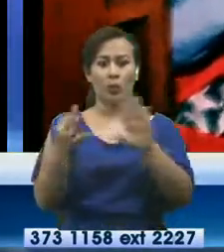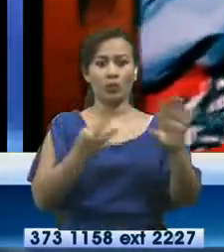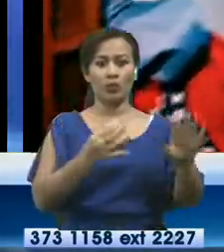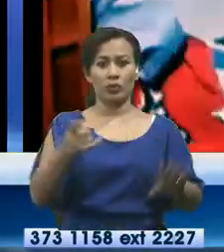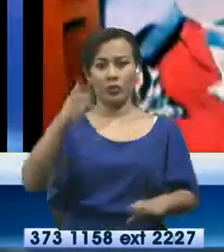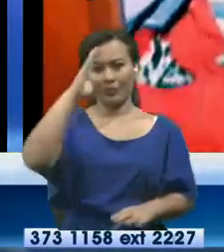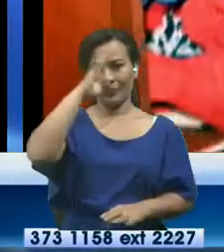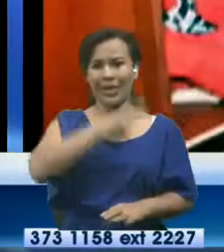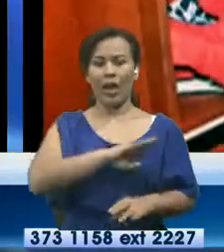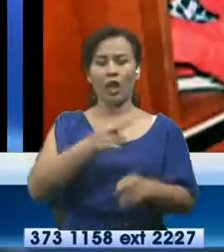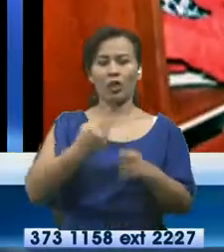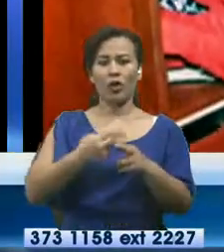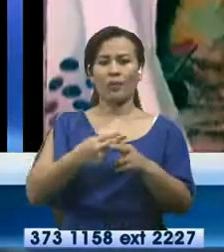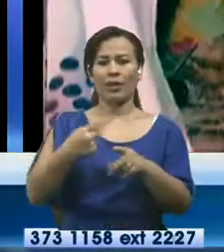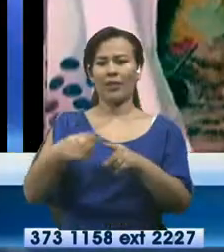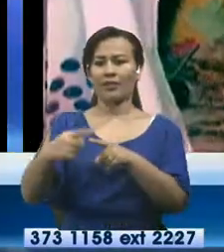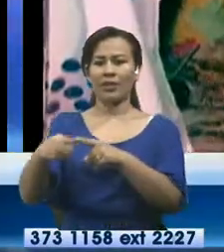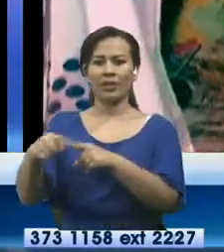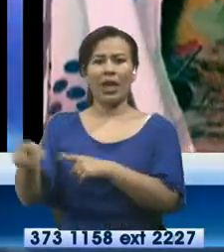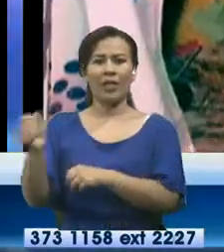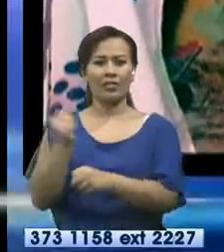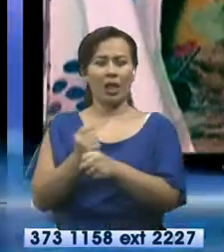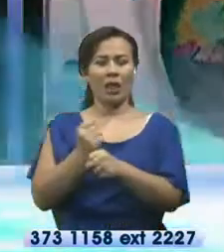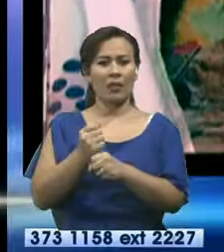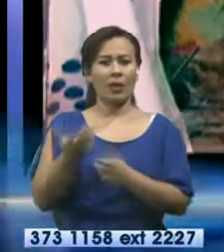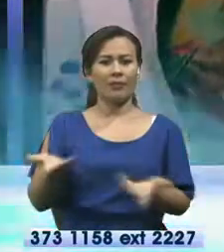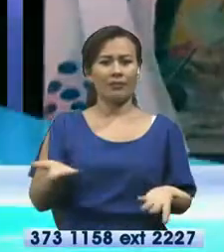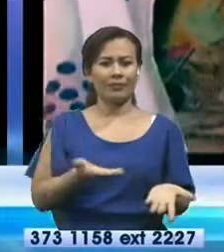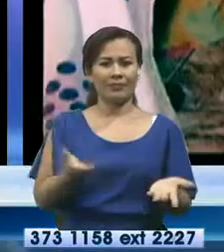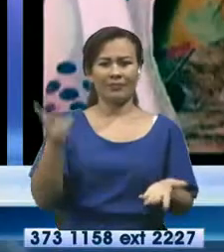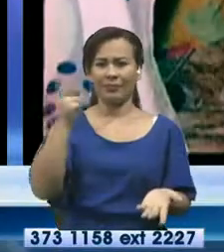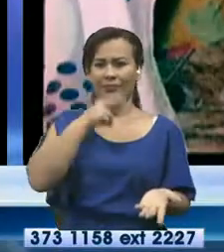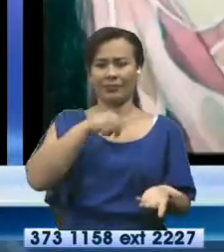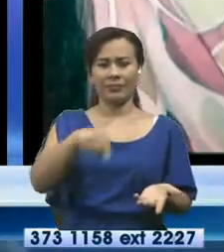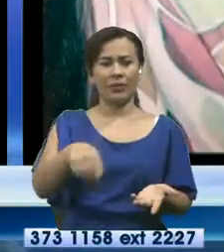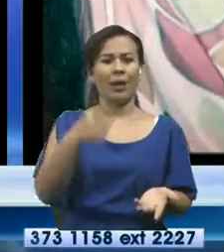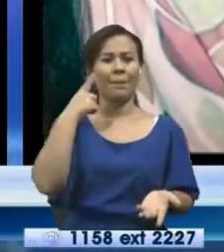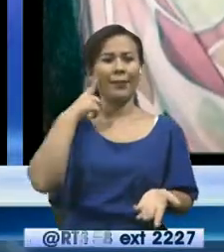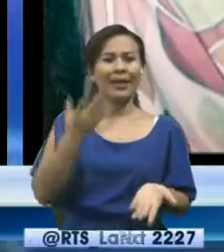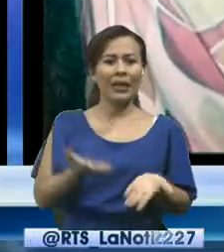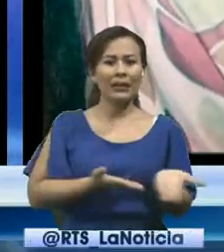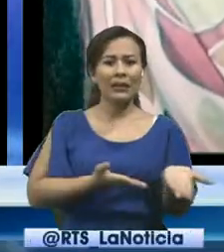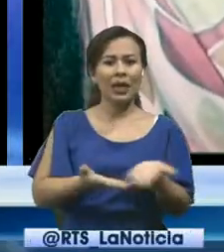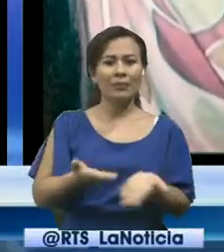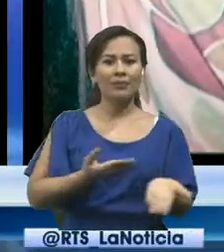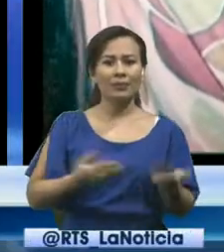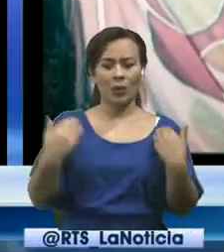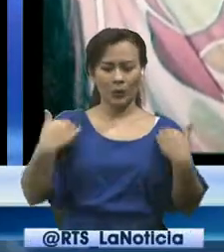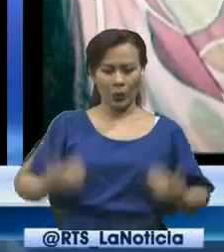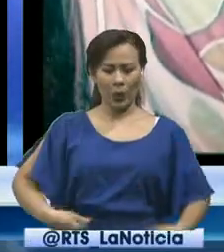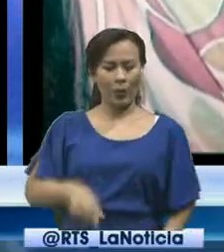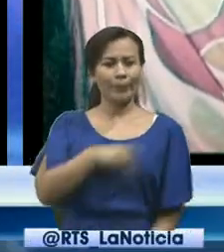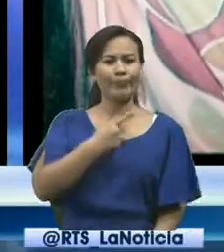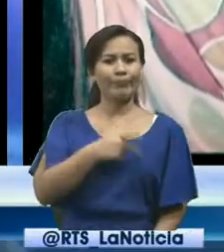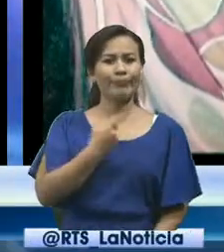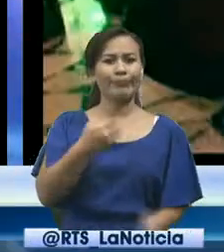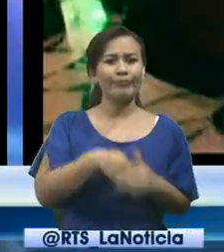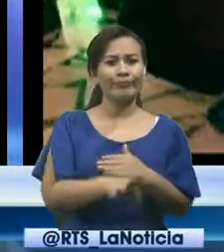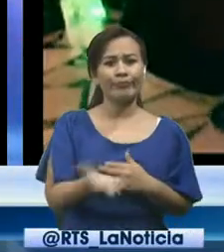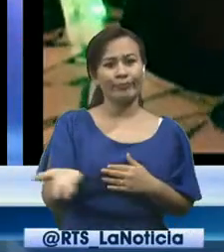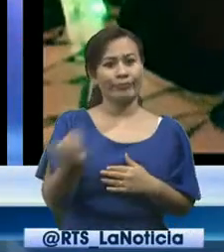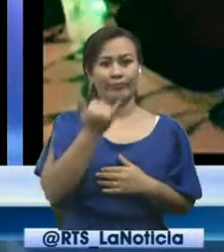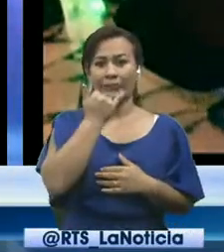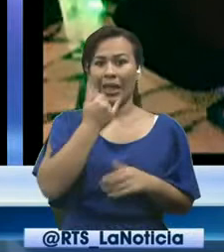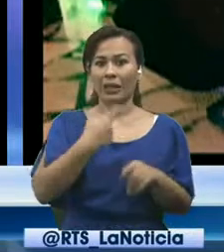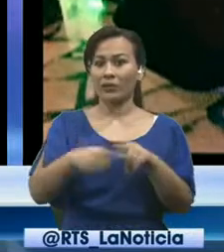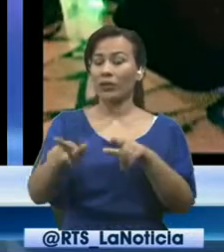social, otras ni la tienen, pero vienen funcionando como centros clandestinos, a veces para servicios sexuales fundamentalmente, y son sectores o